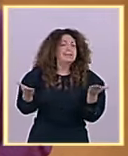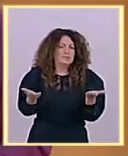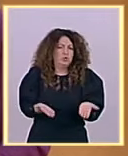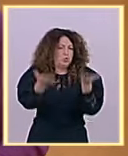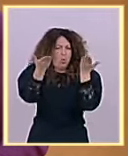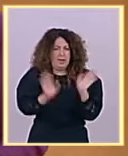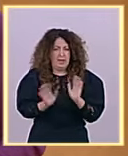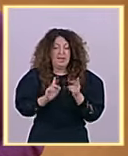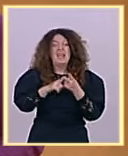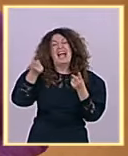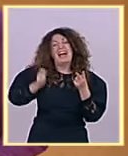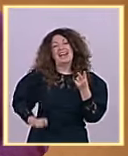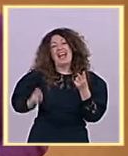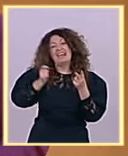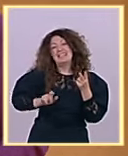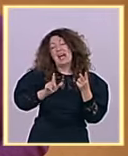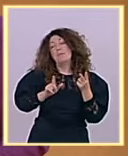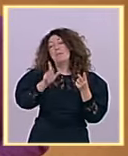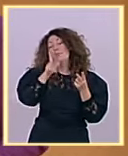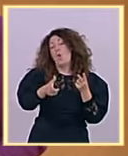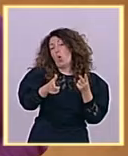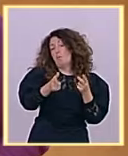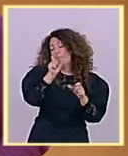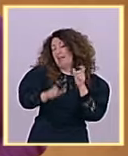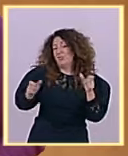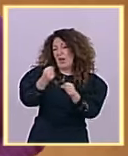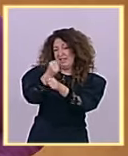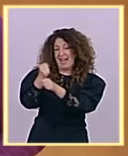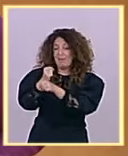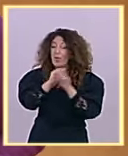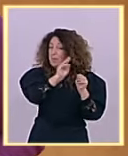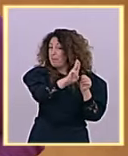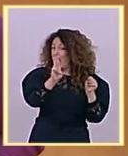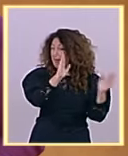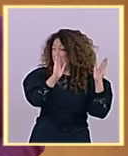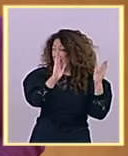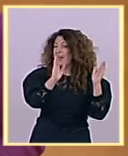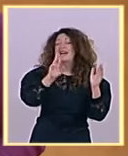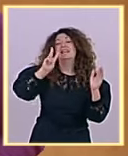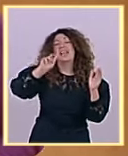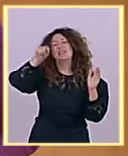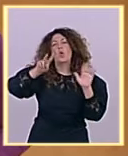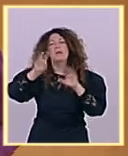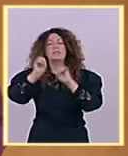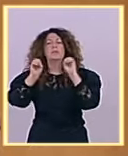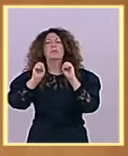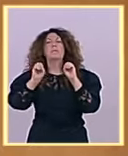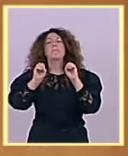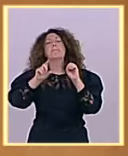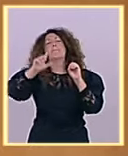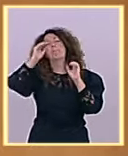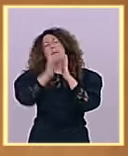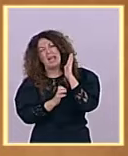legislatura del partido popular un 3,7% más baja que la llegada al poder del partido popular